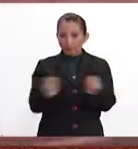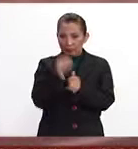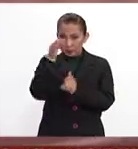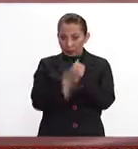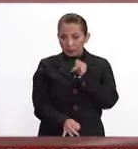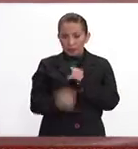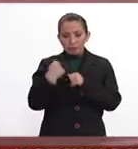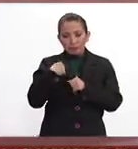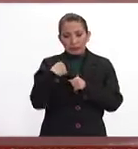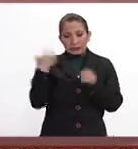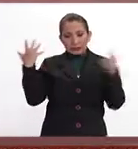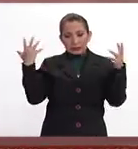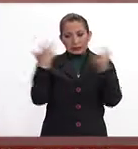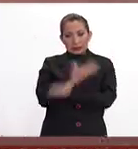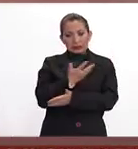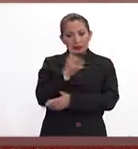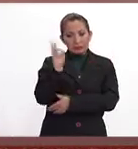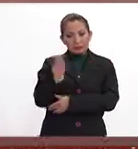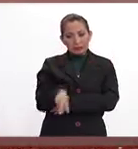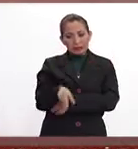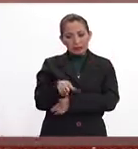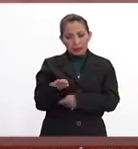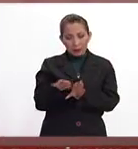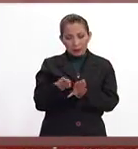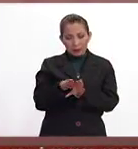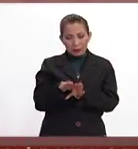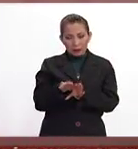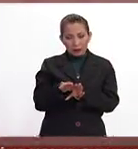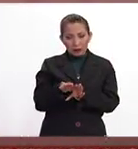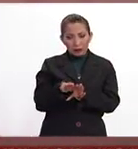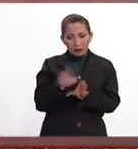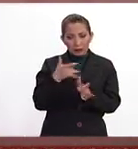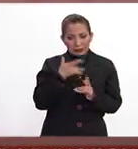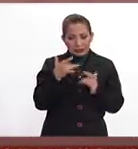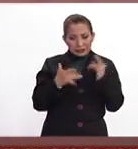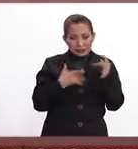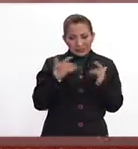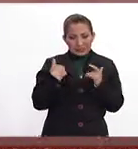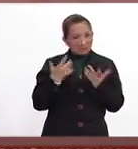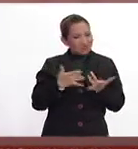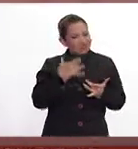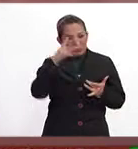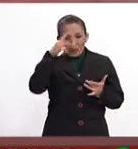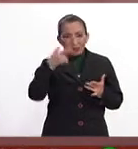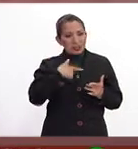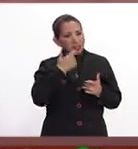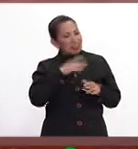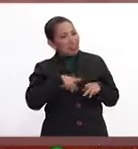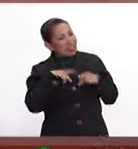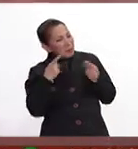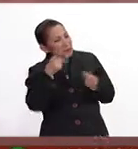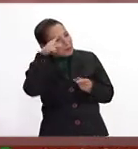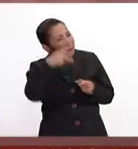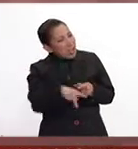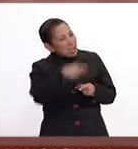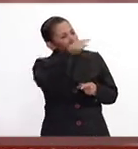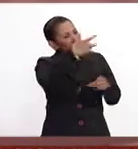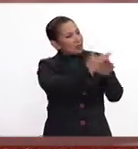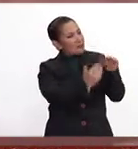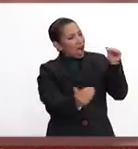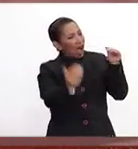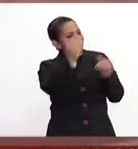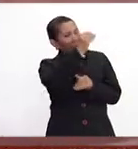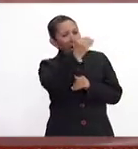diría, me sorprende nuevamente la sensación de debilidad que tenemos en el tema. No es gratuita, como bien